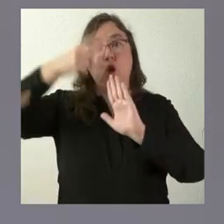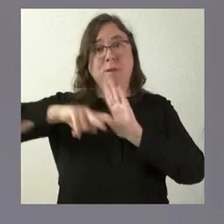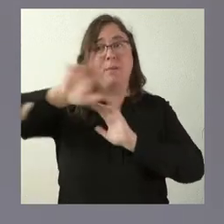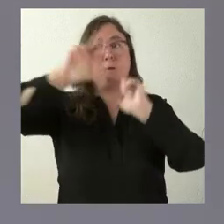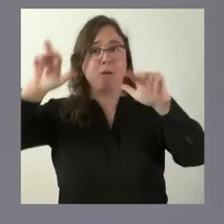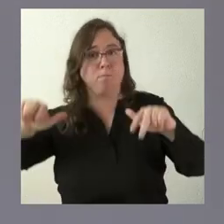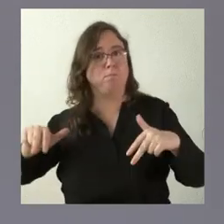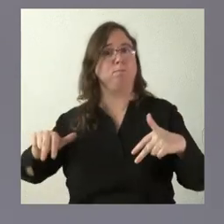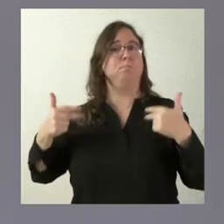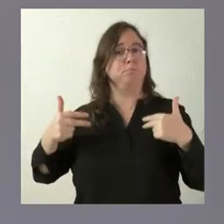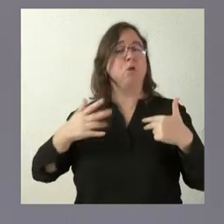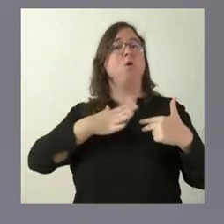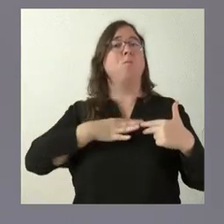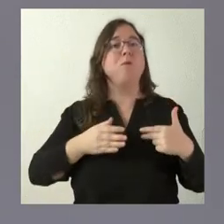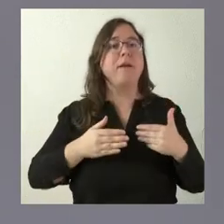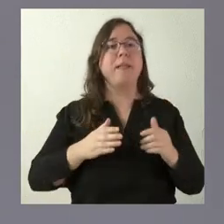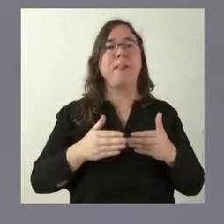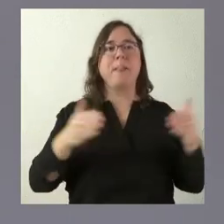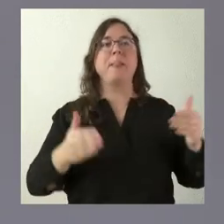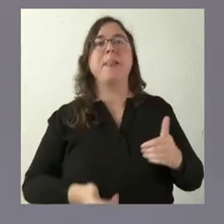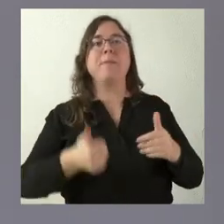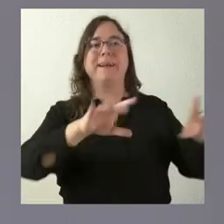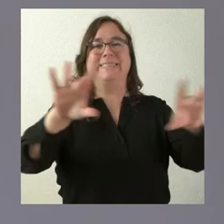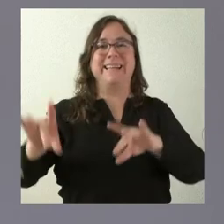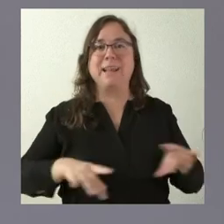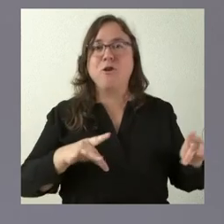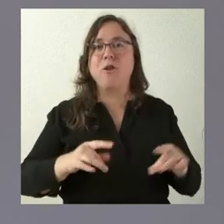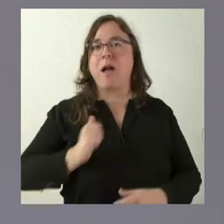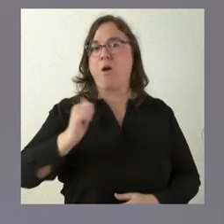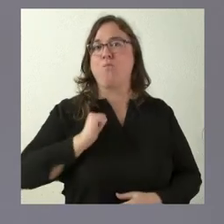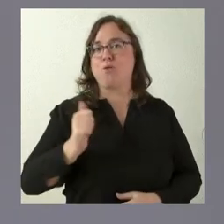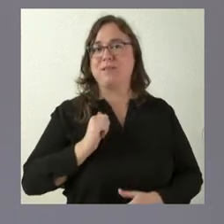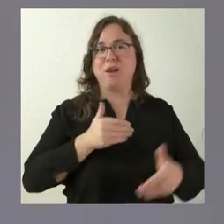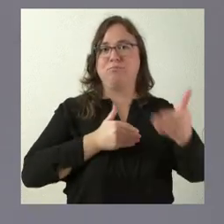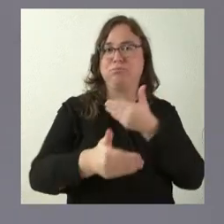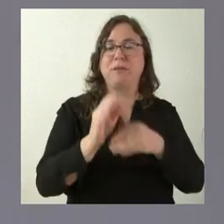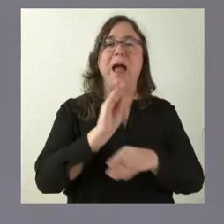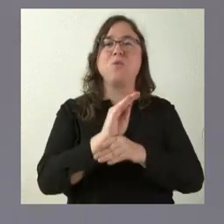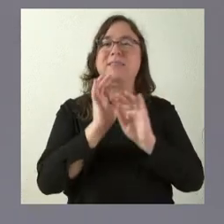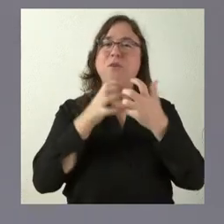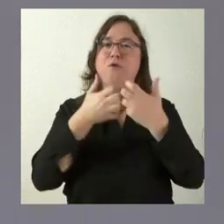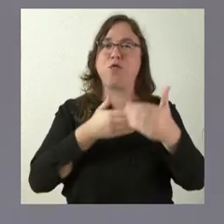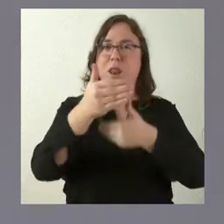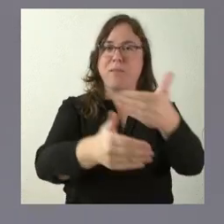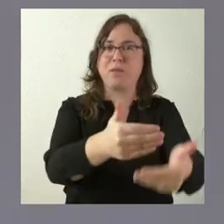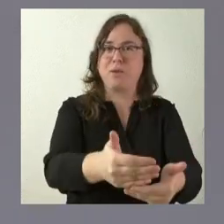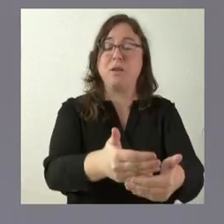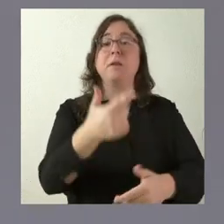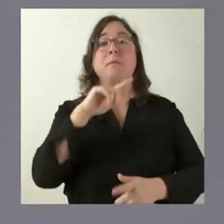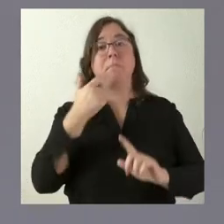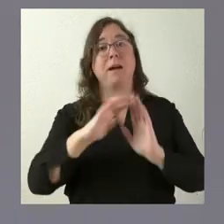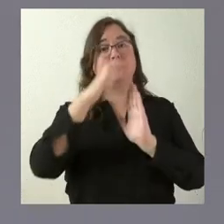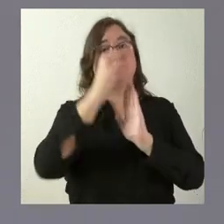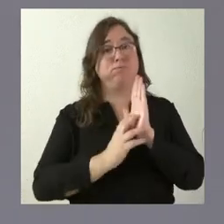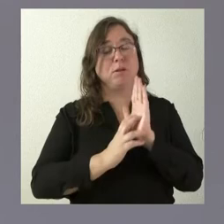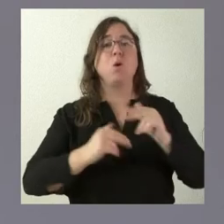de ir abriendo nuevas posibilidades para nuevos territorios para beneficiarse de estas ayudas al funcionamiento y estas deducciones en